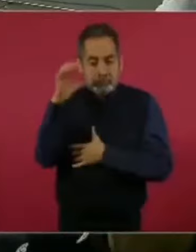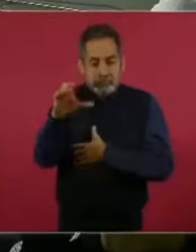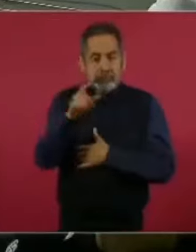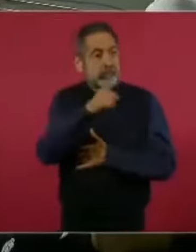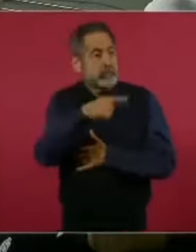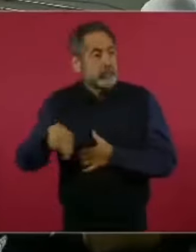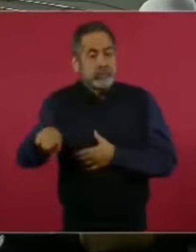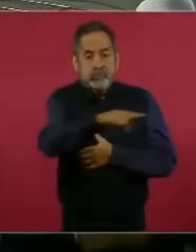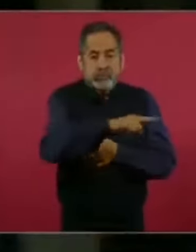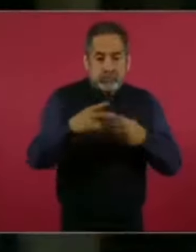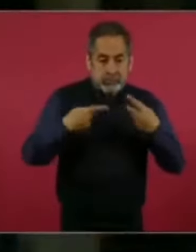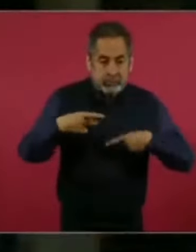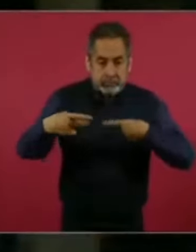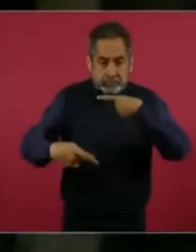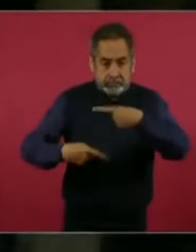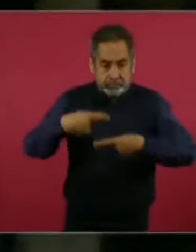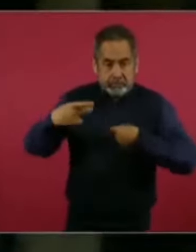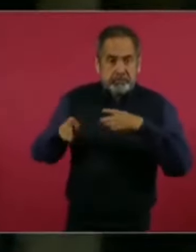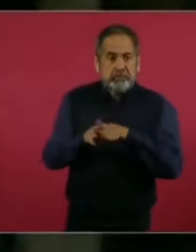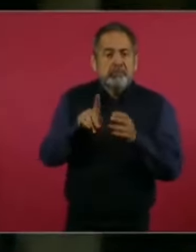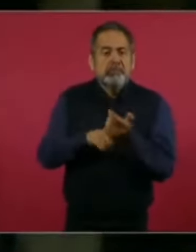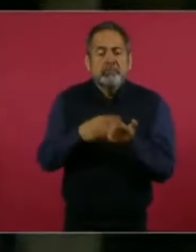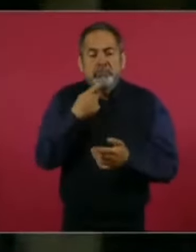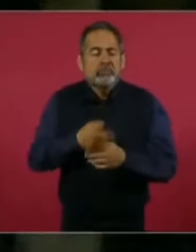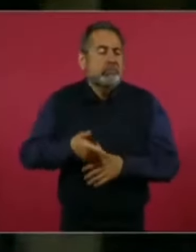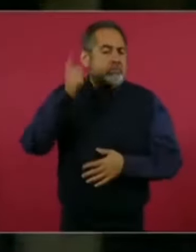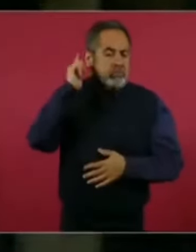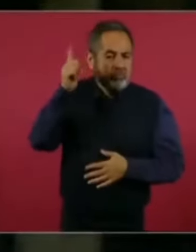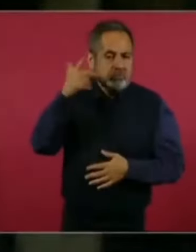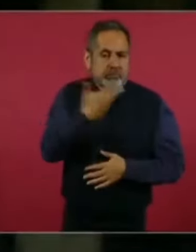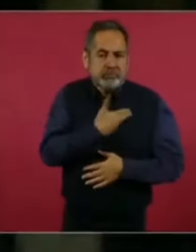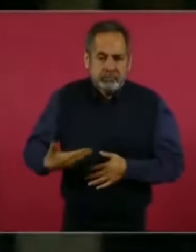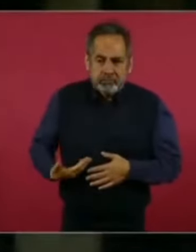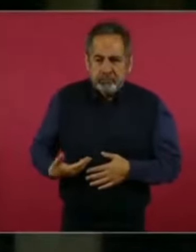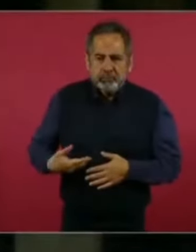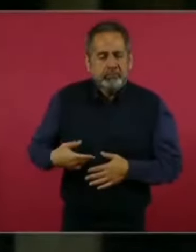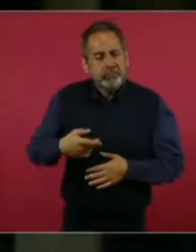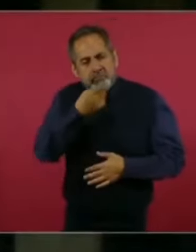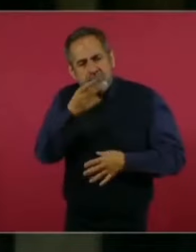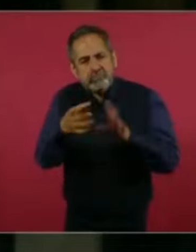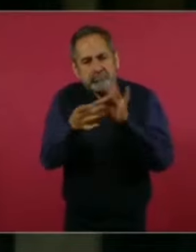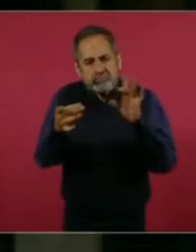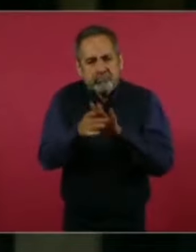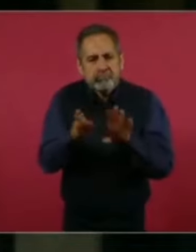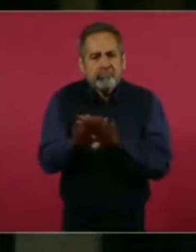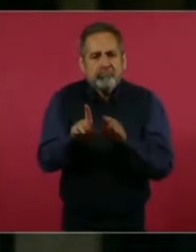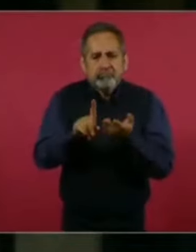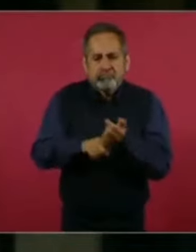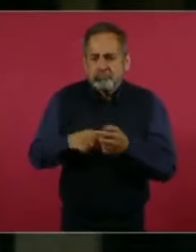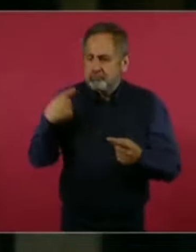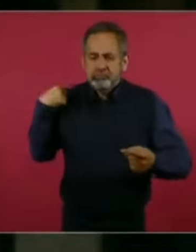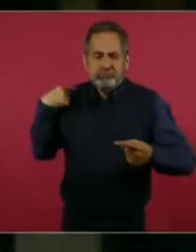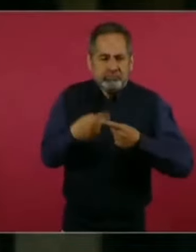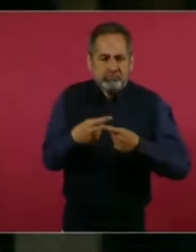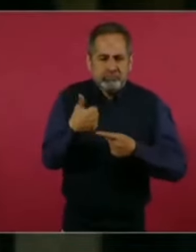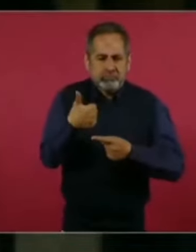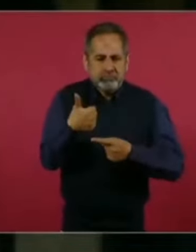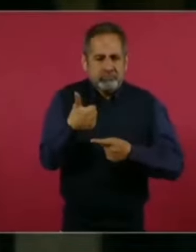inquietud del público que decían ojalá que el presidente nos pudiera decir que durante estos seis años,